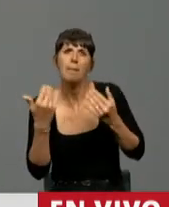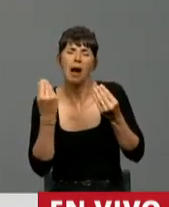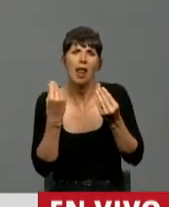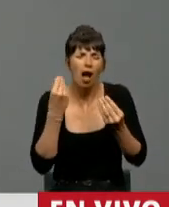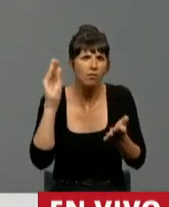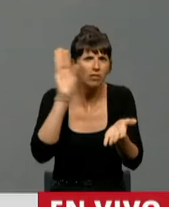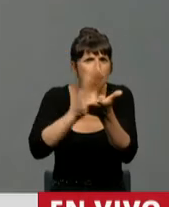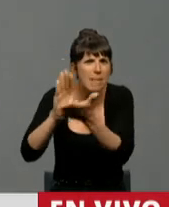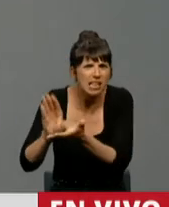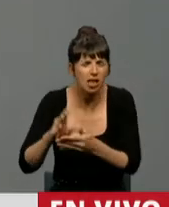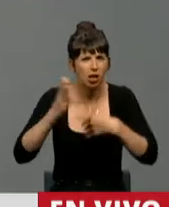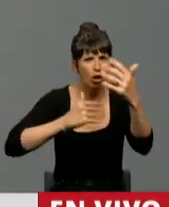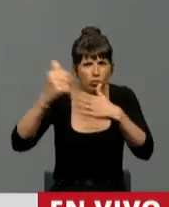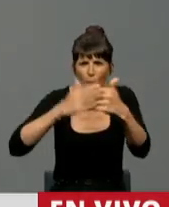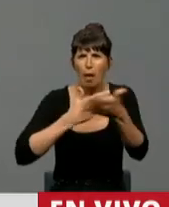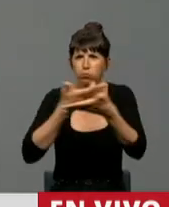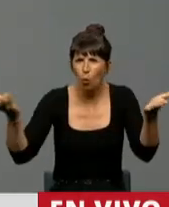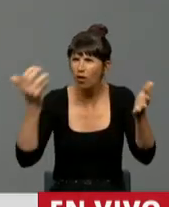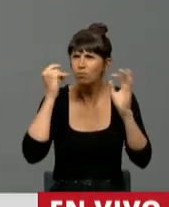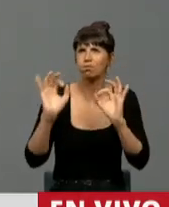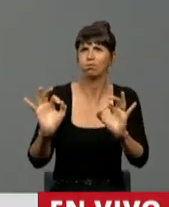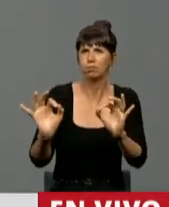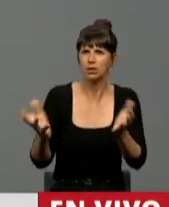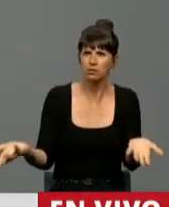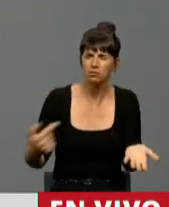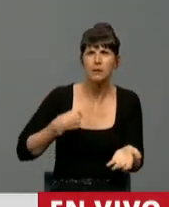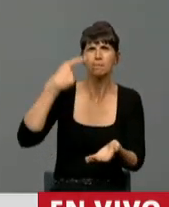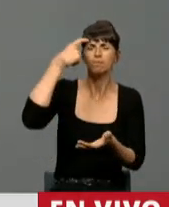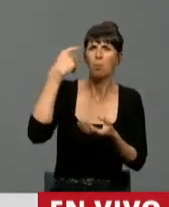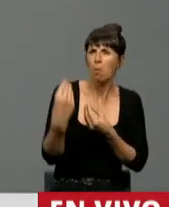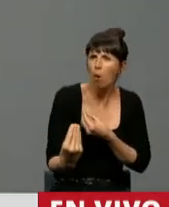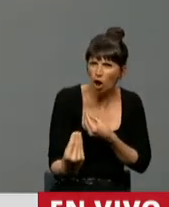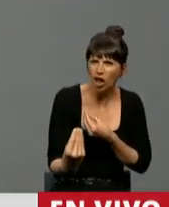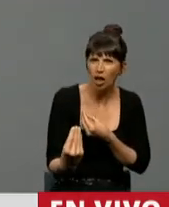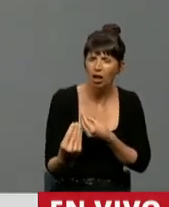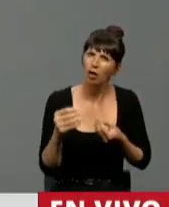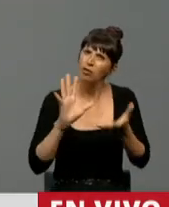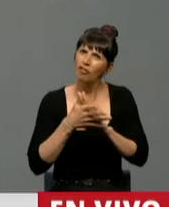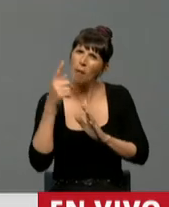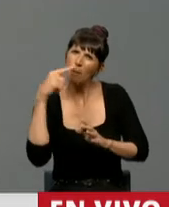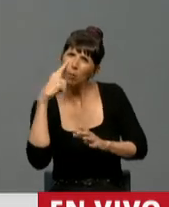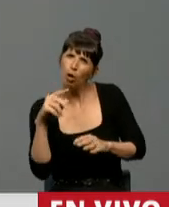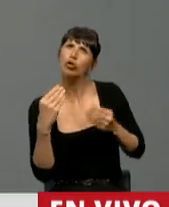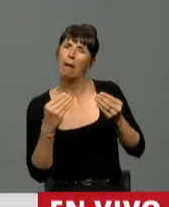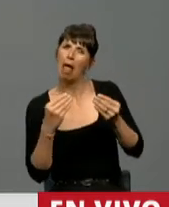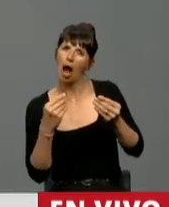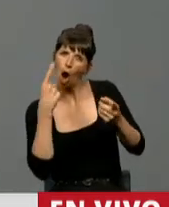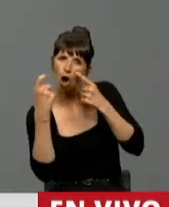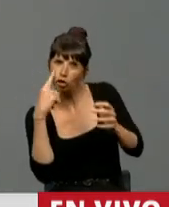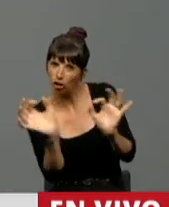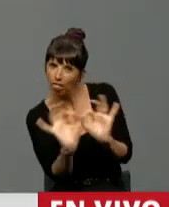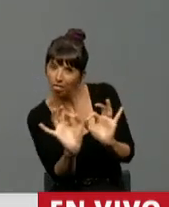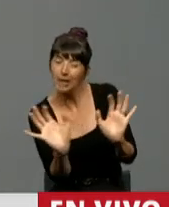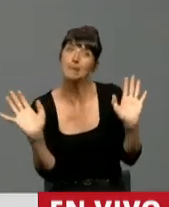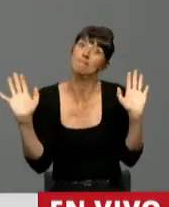estratégicas u obras públicas? Entonces, de ahí nos preguntamos ¿sería para escapar del control? Hemos